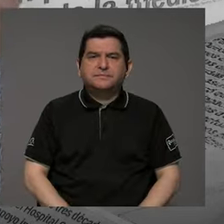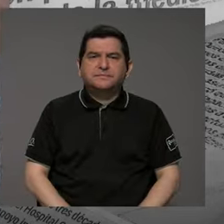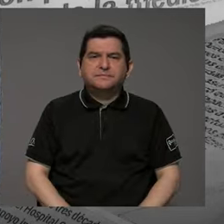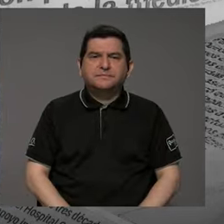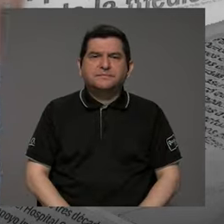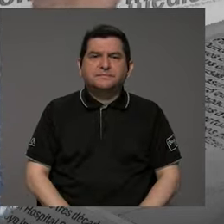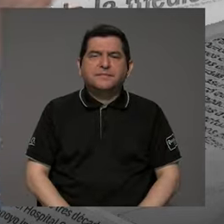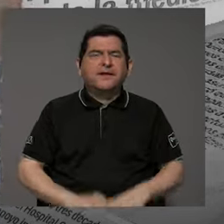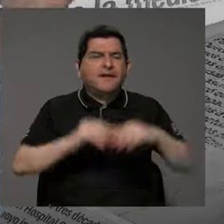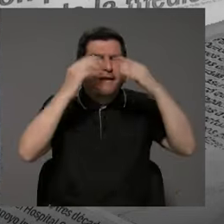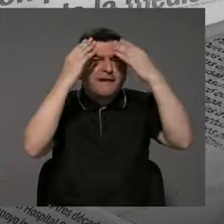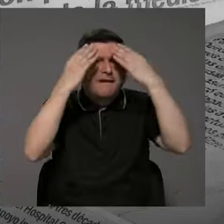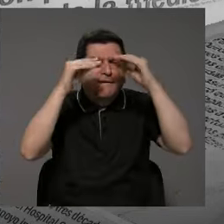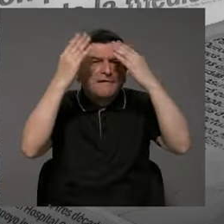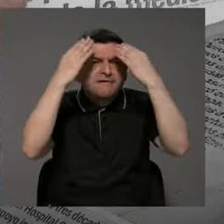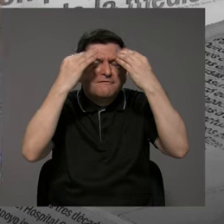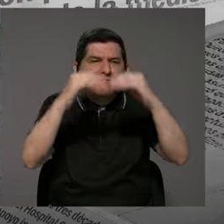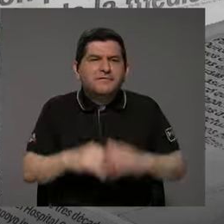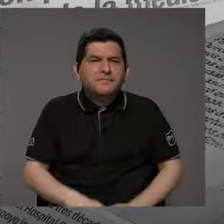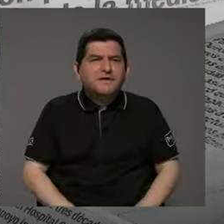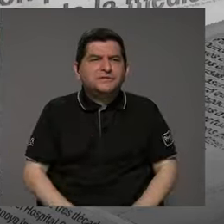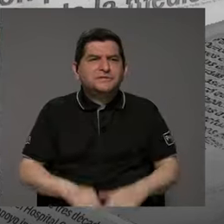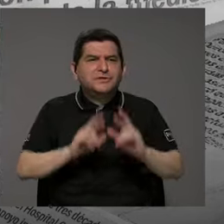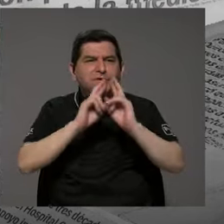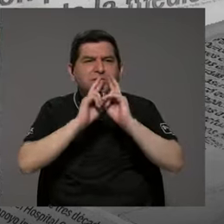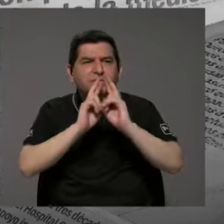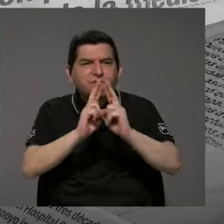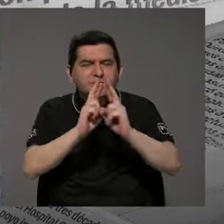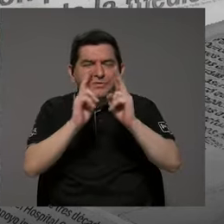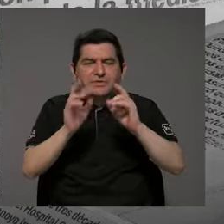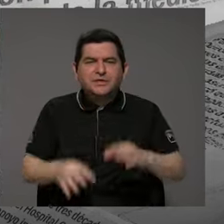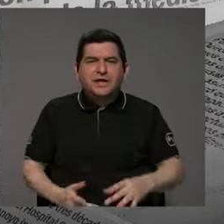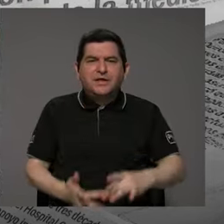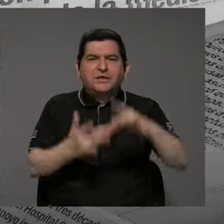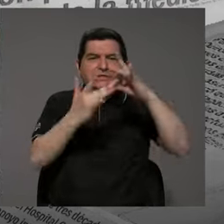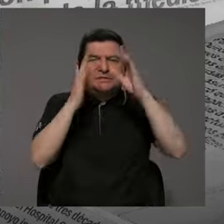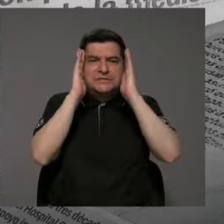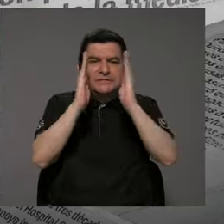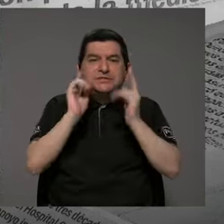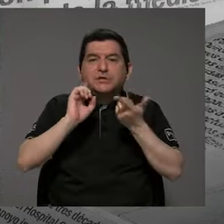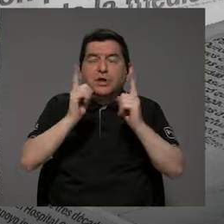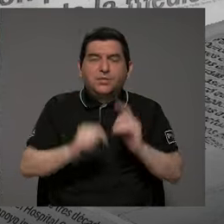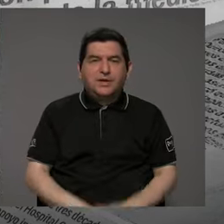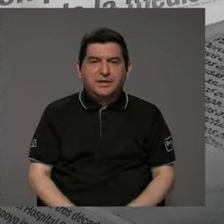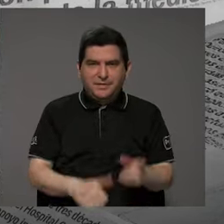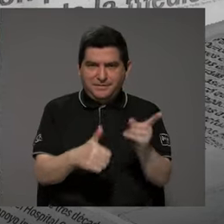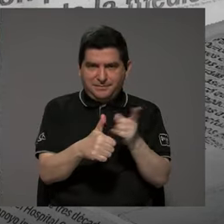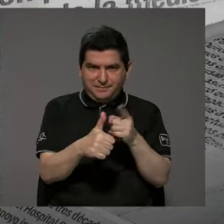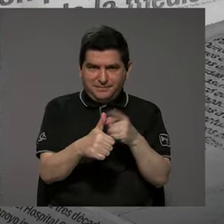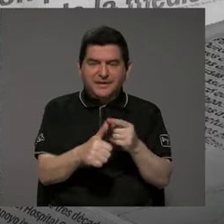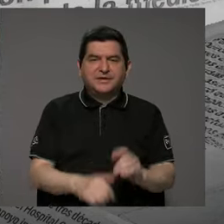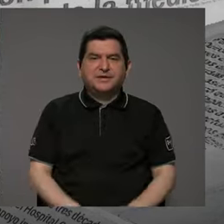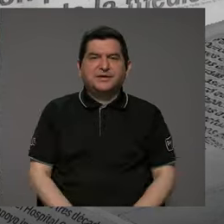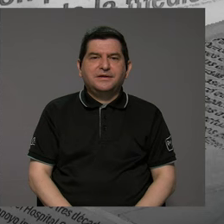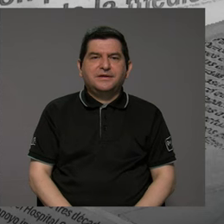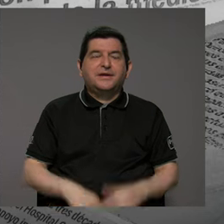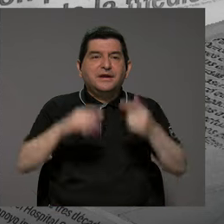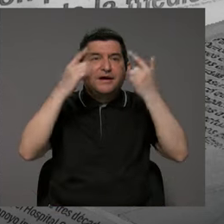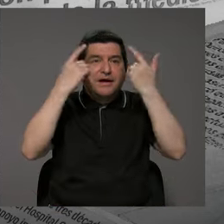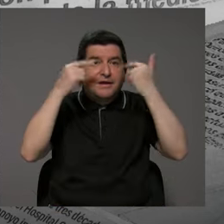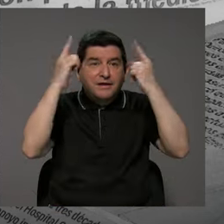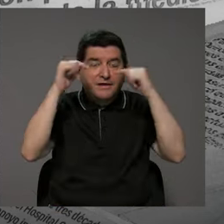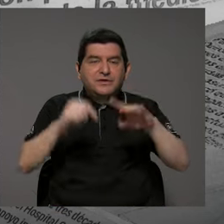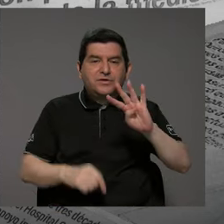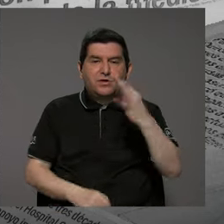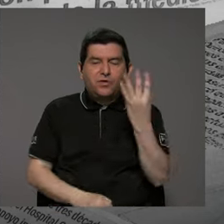sería la información, el resultado que más debemos prestarle atención? Bueno, para empezar, el logro de este año se hizo